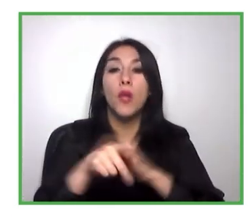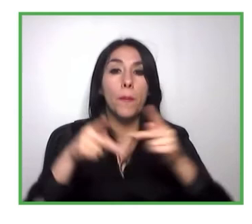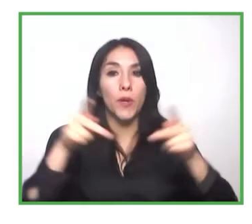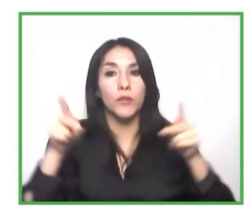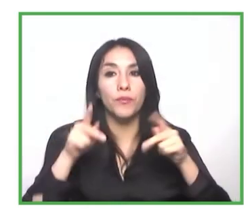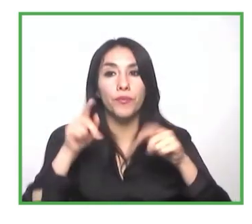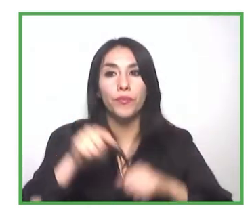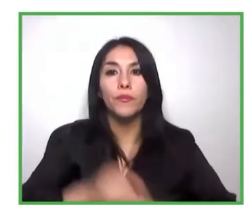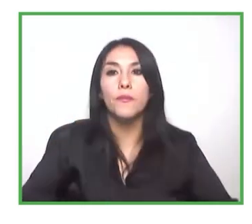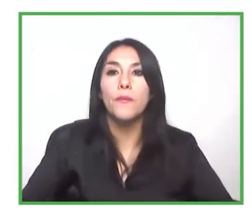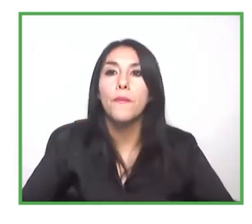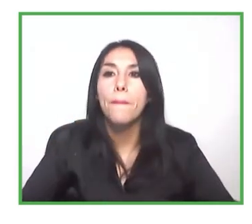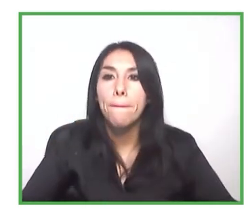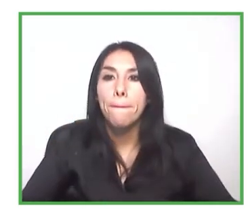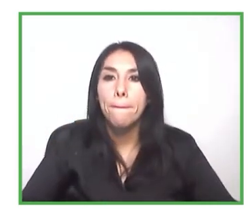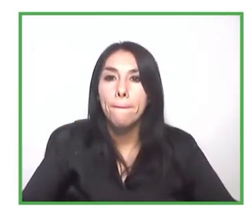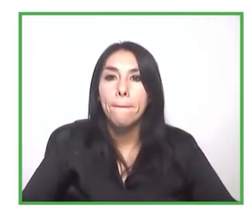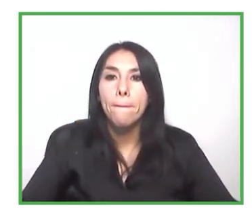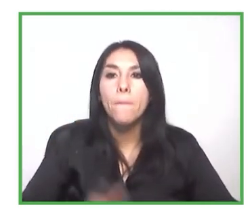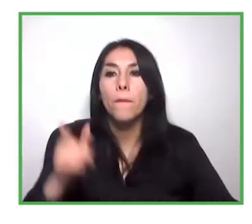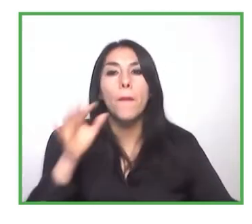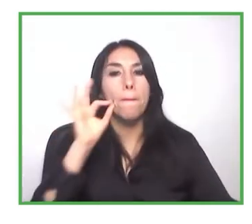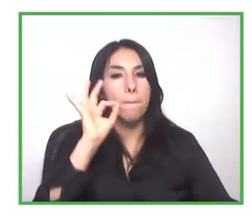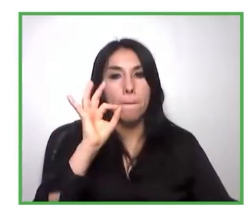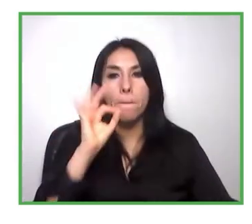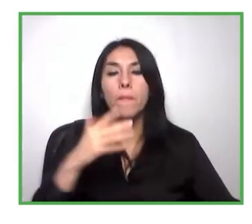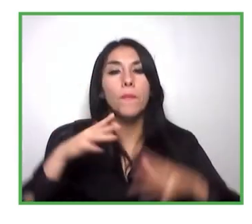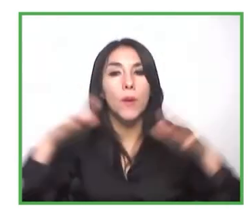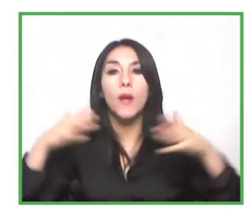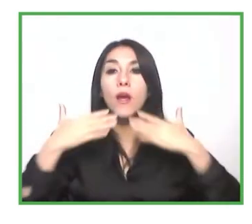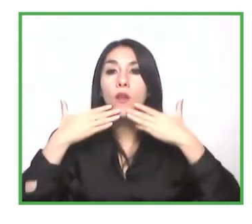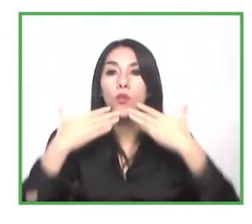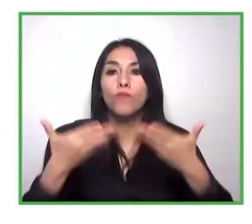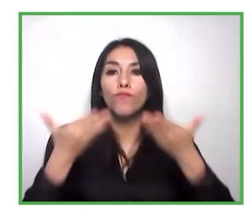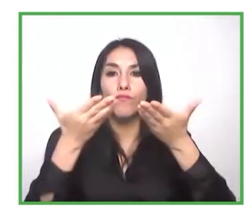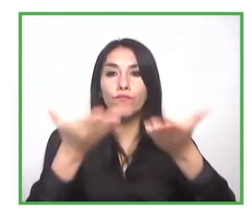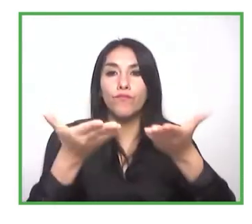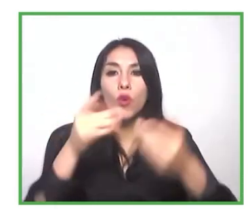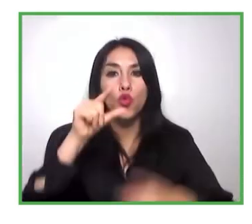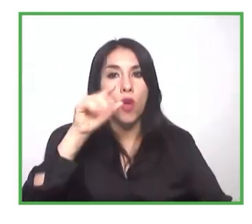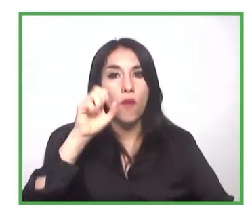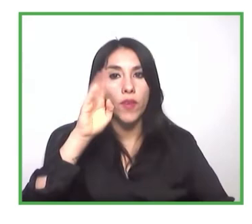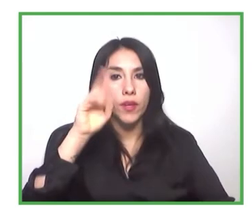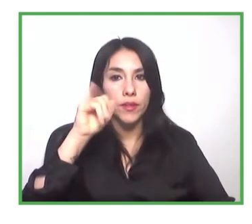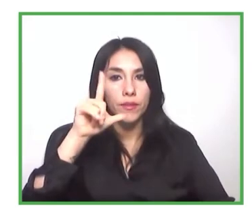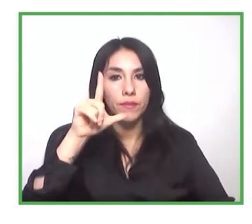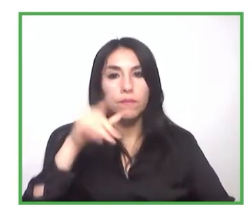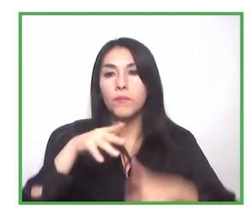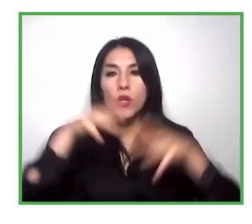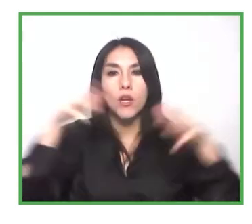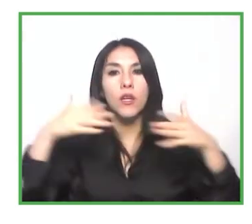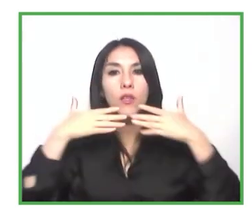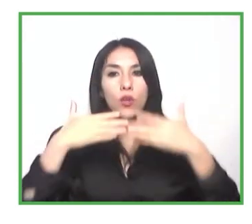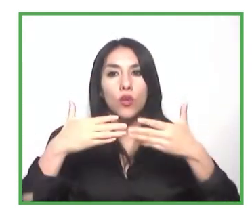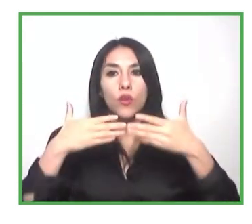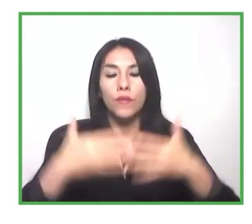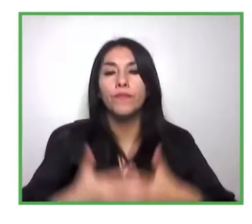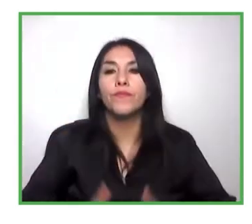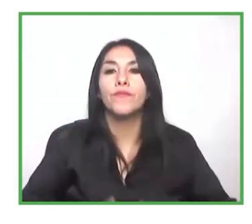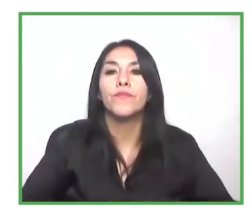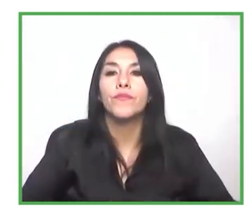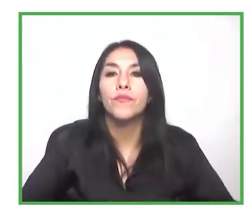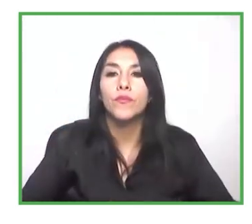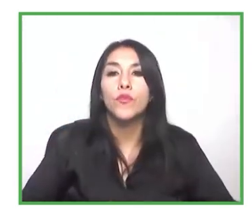Perfecto. Gracias, Gabriel. Muchas gracias. que, bien, vamos también con una consulta hacia